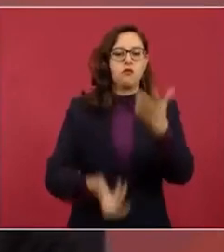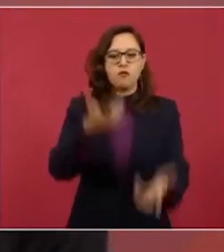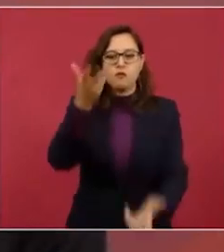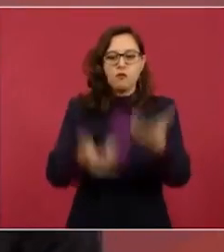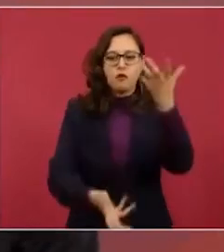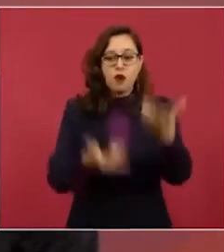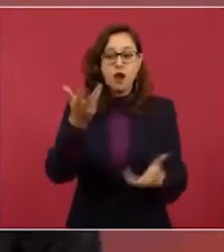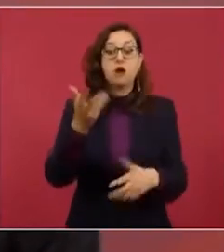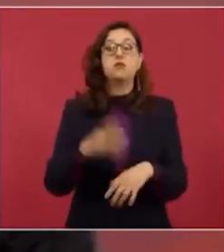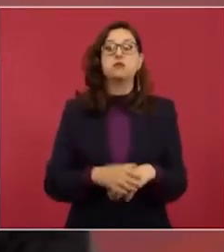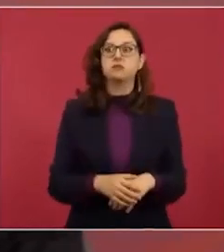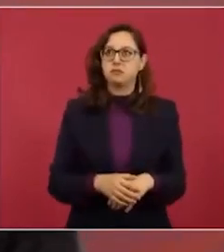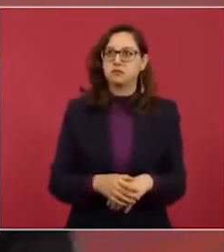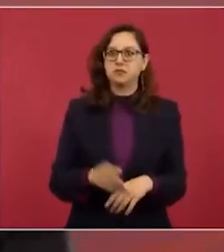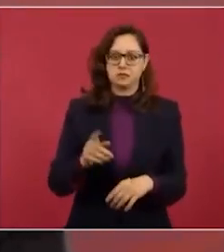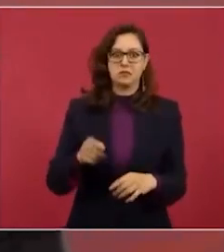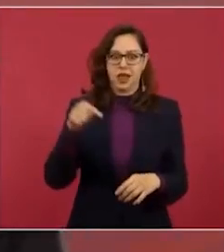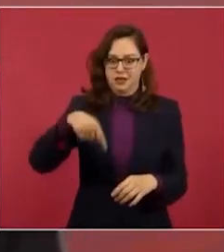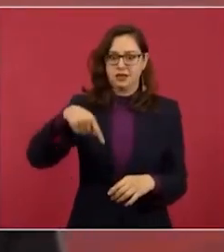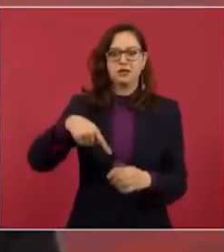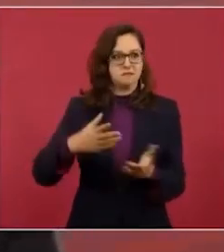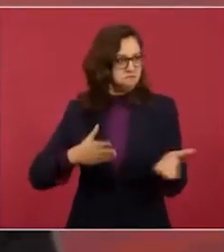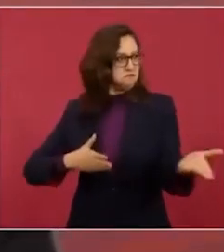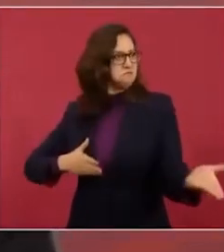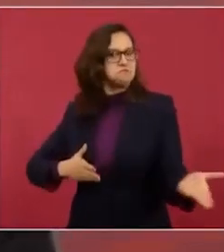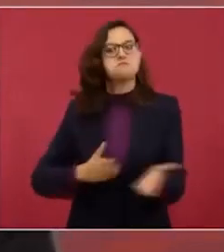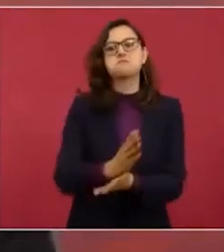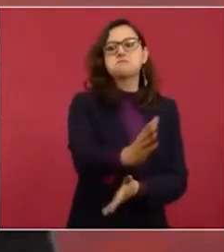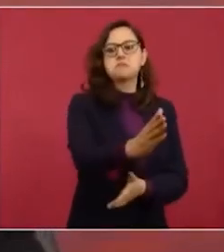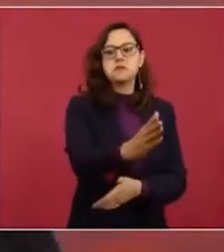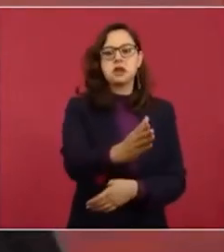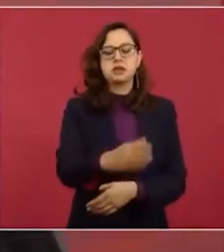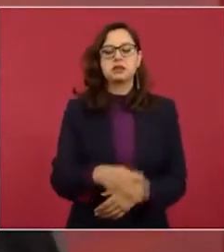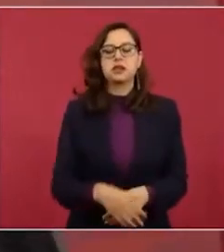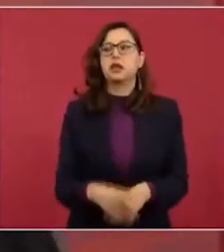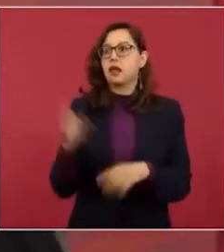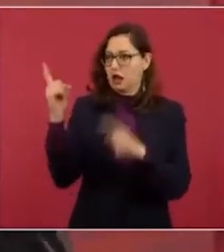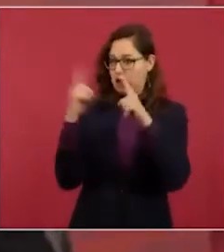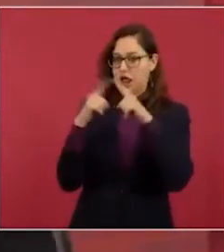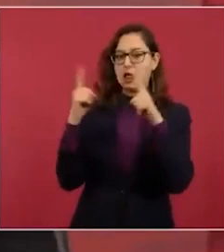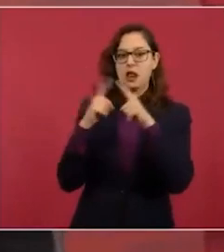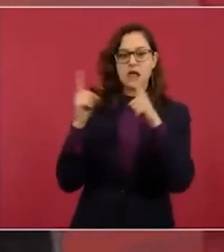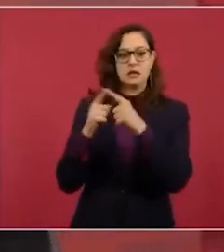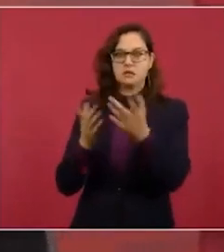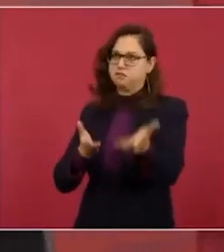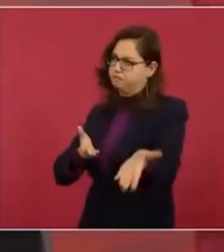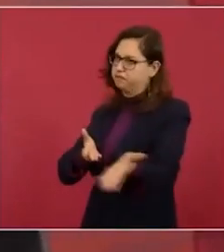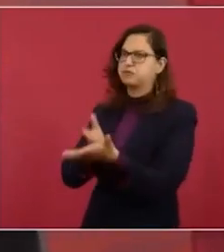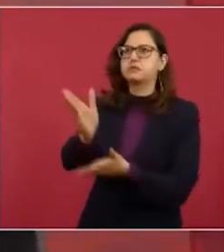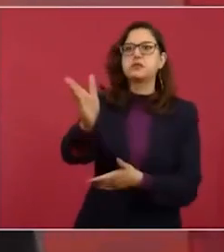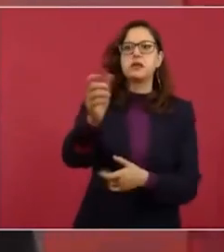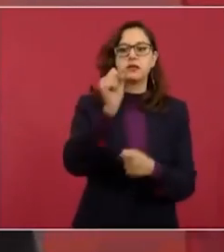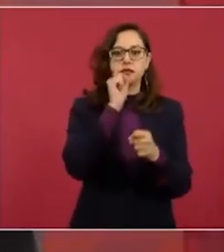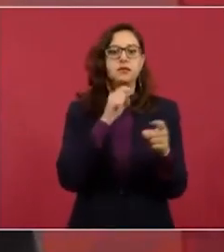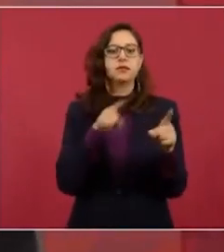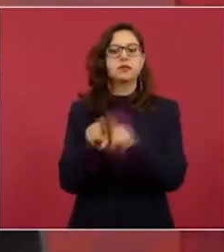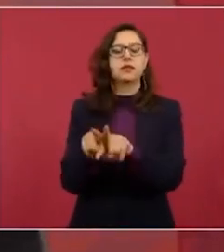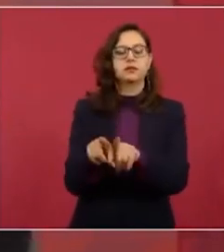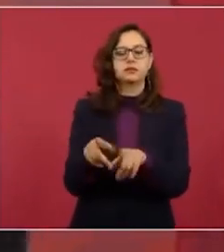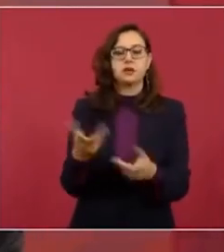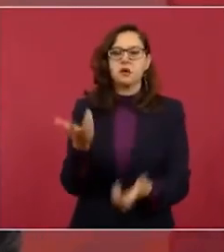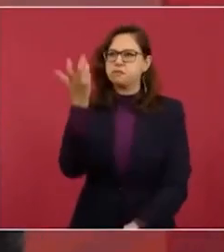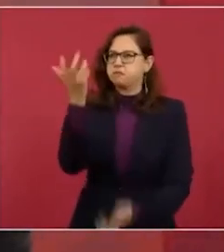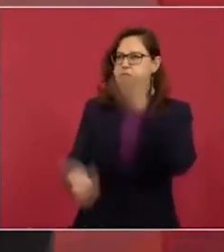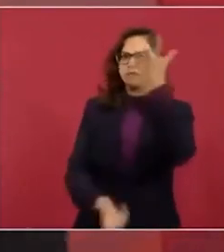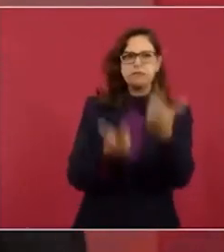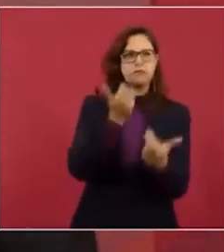meterse incluso al palacio, a la catedral, para